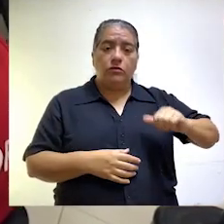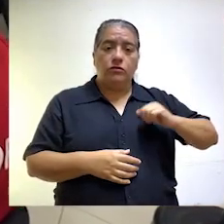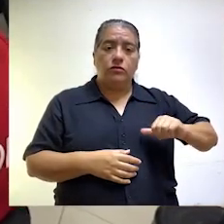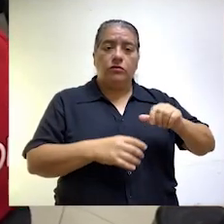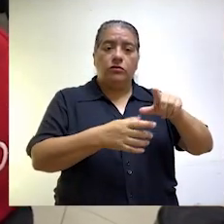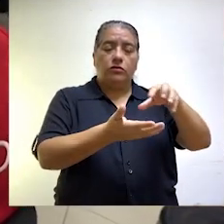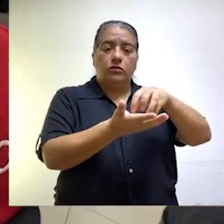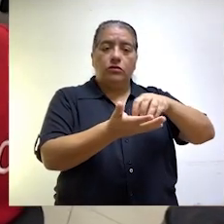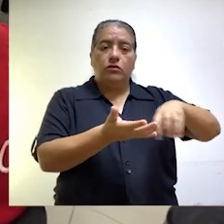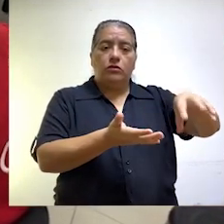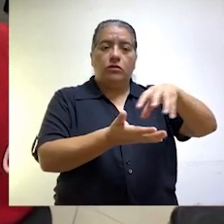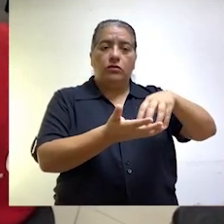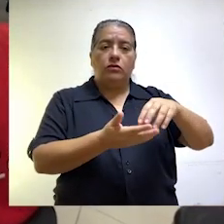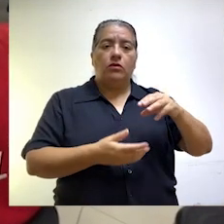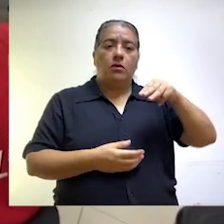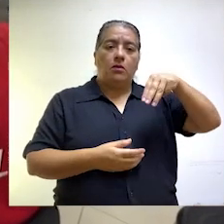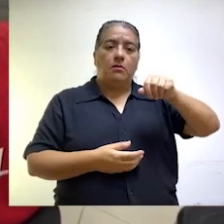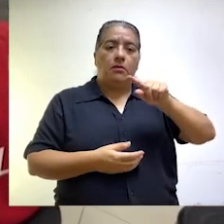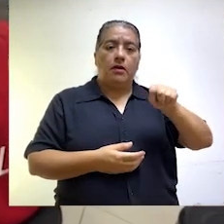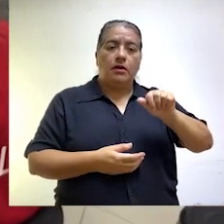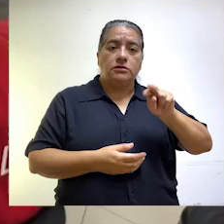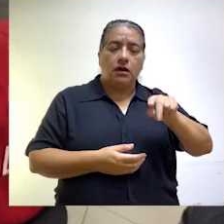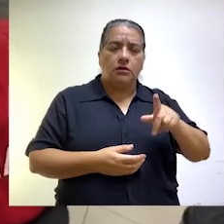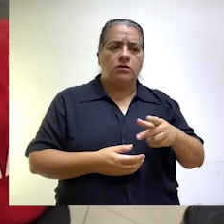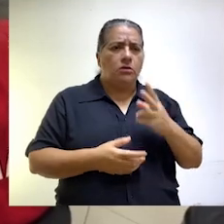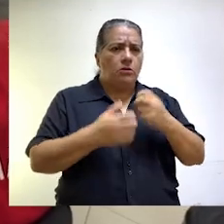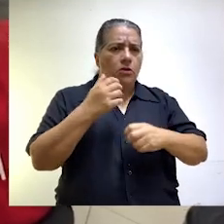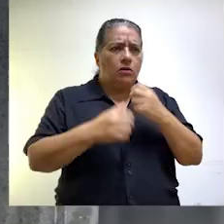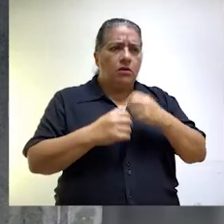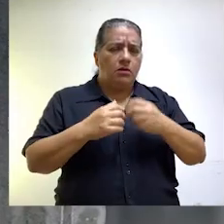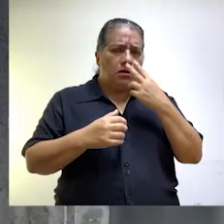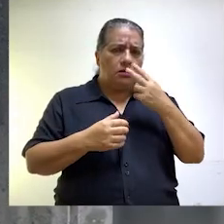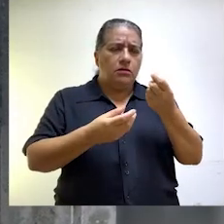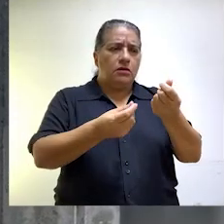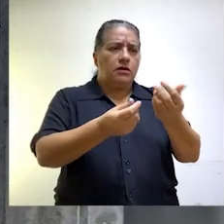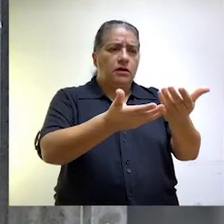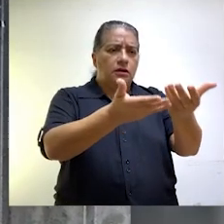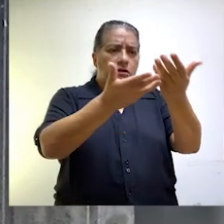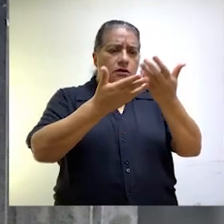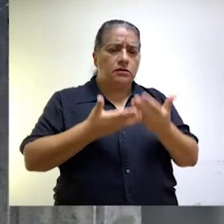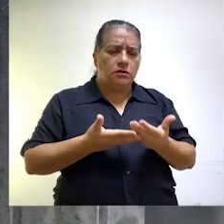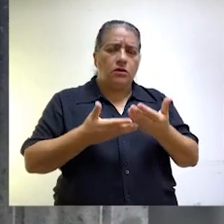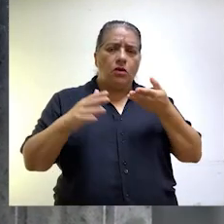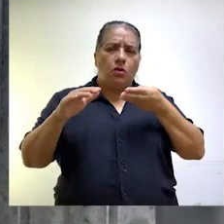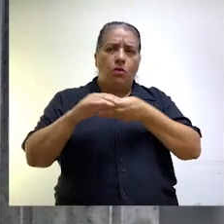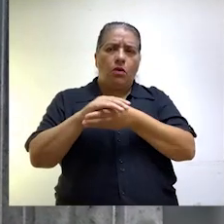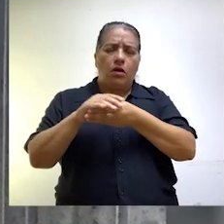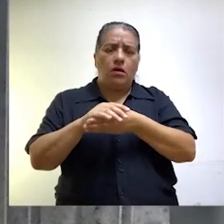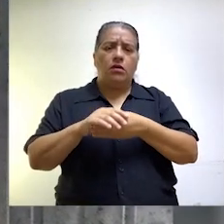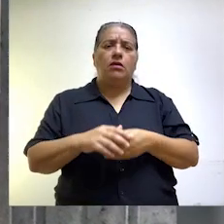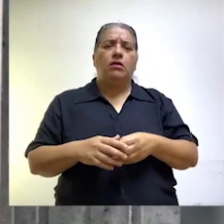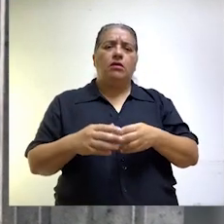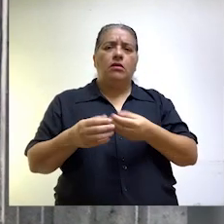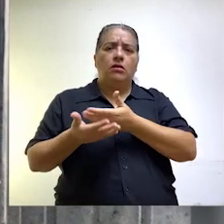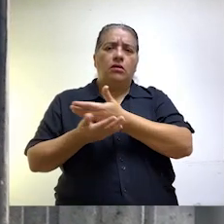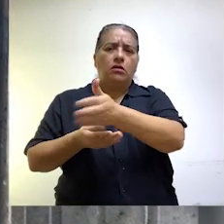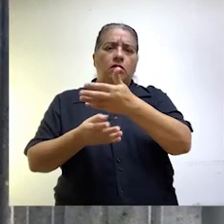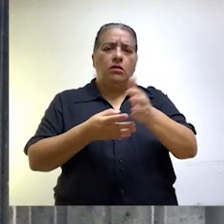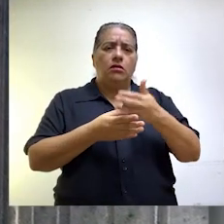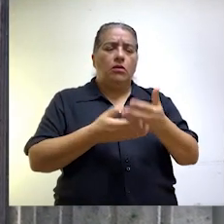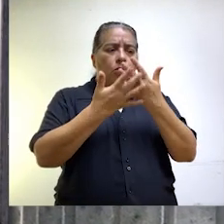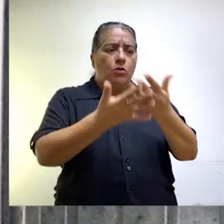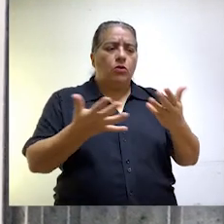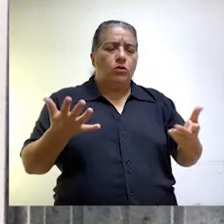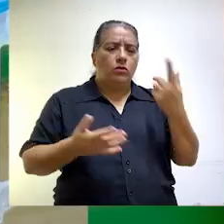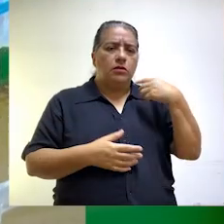a la Municipalidad Distrital de Mazán sobre situaciones que ponen en riesgo la recepción, almacenamiento y distribución de productos del